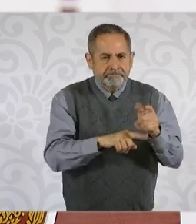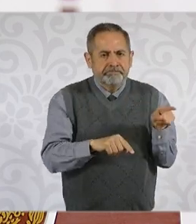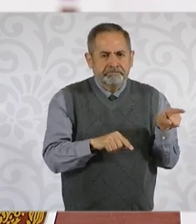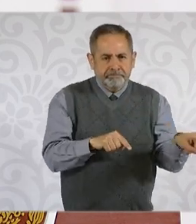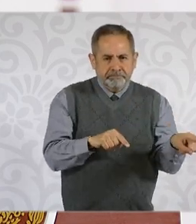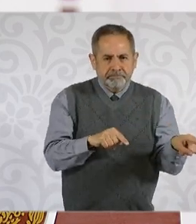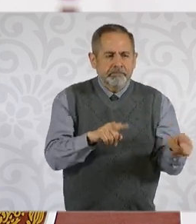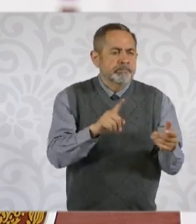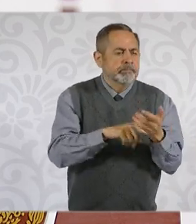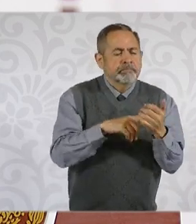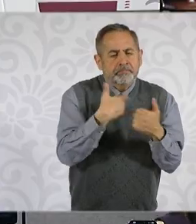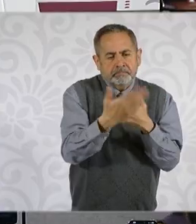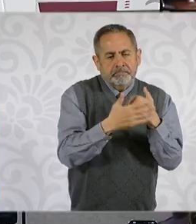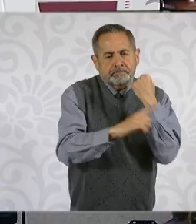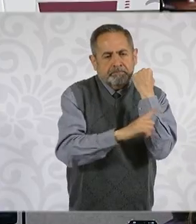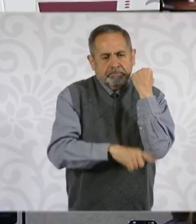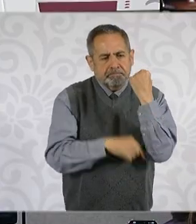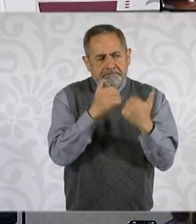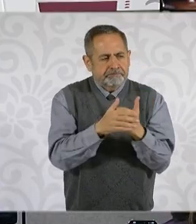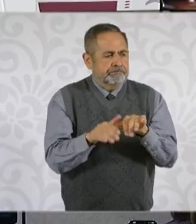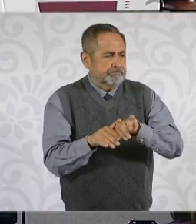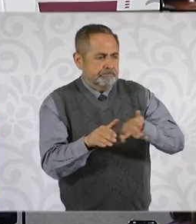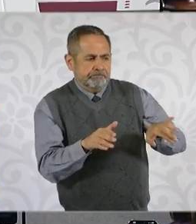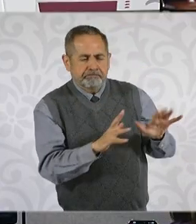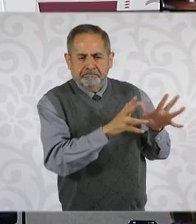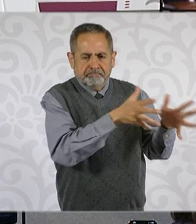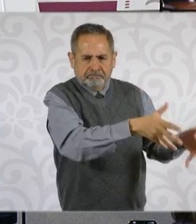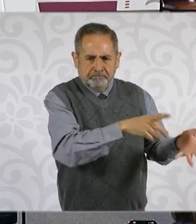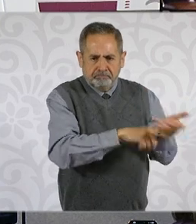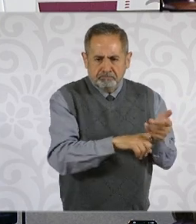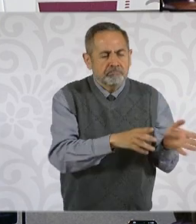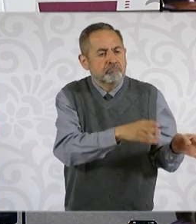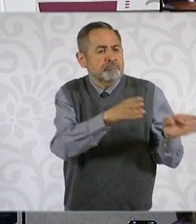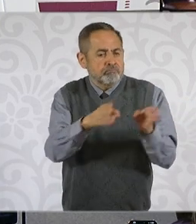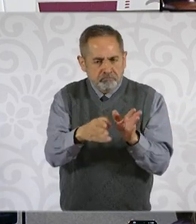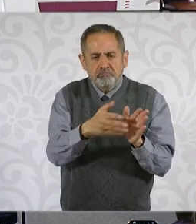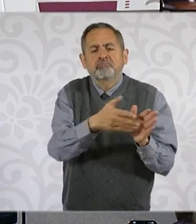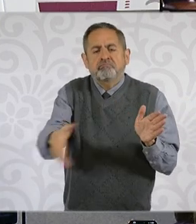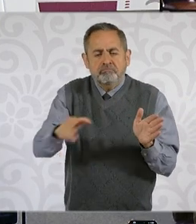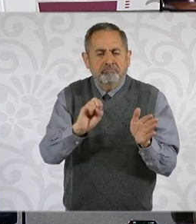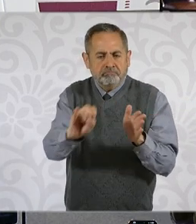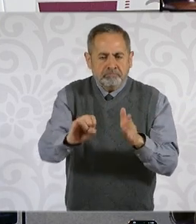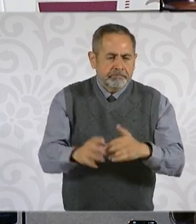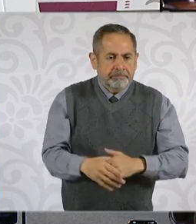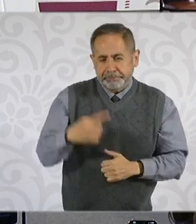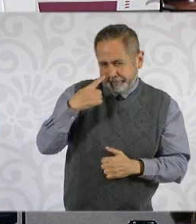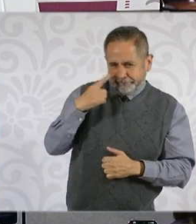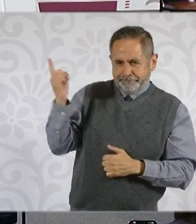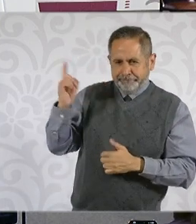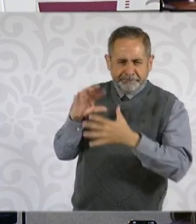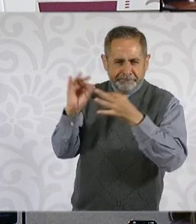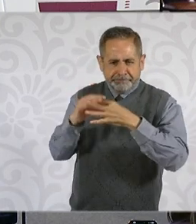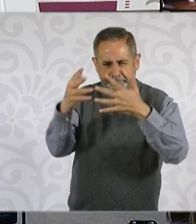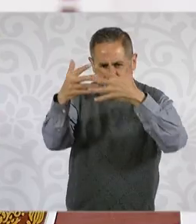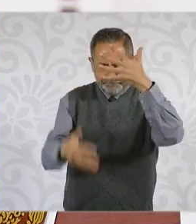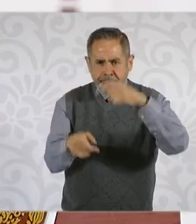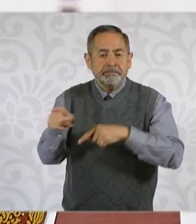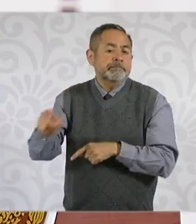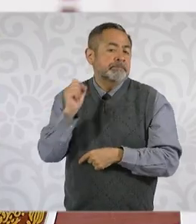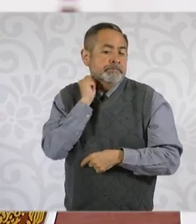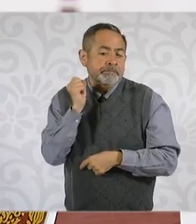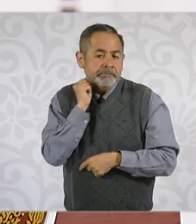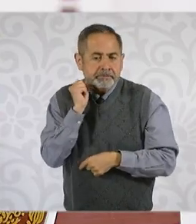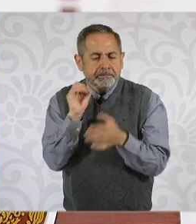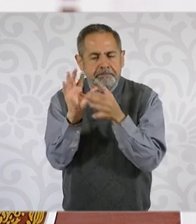maternidad. Aquí enseguida nos pusieron los senadores